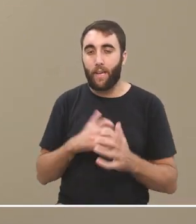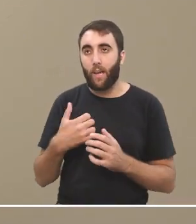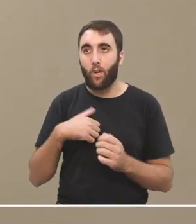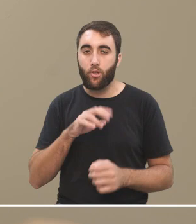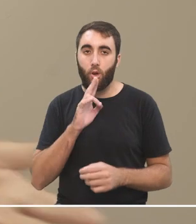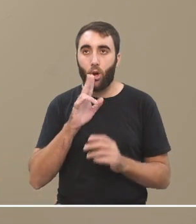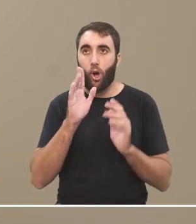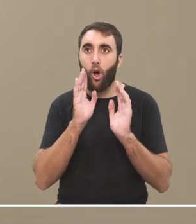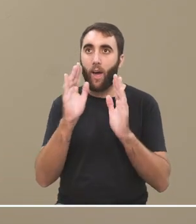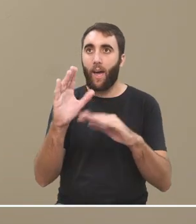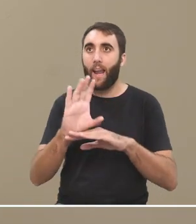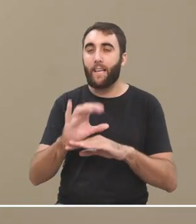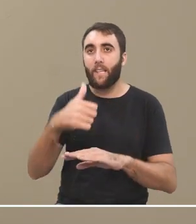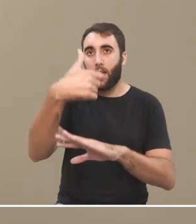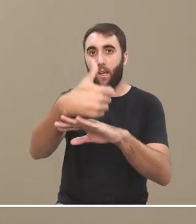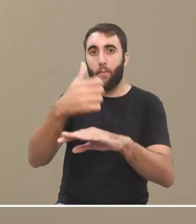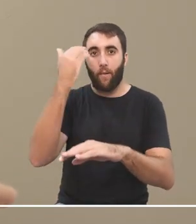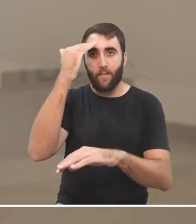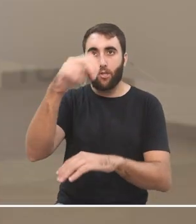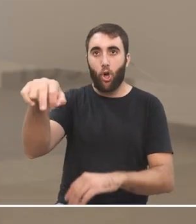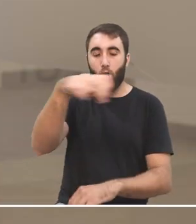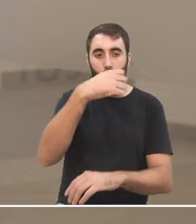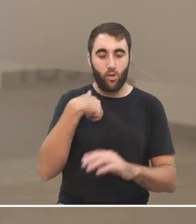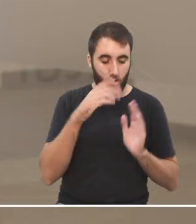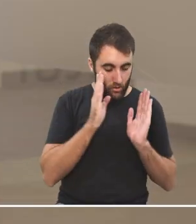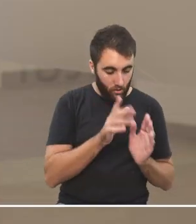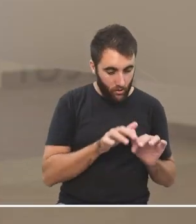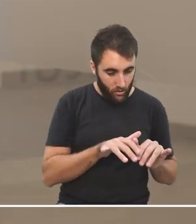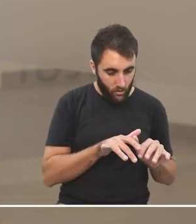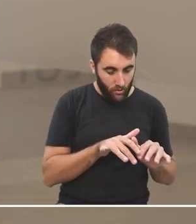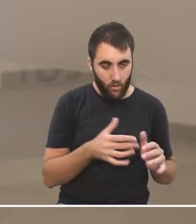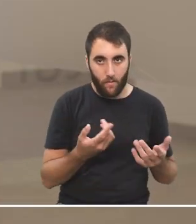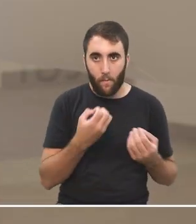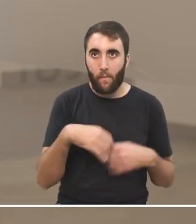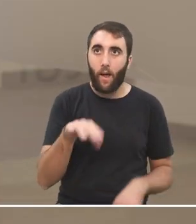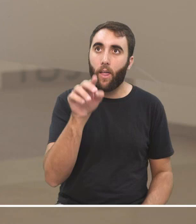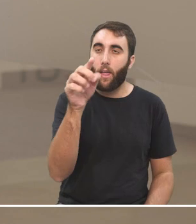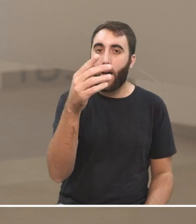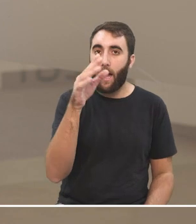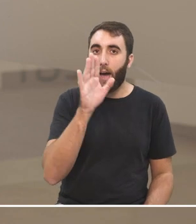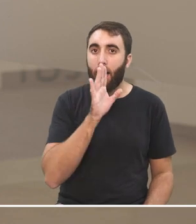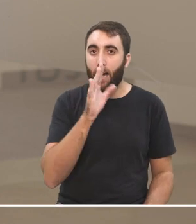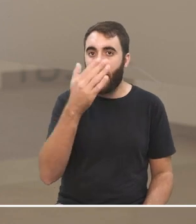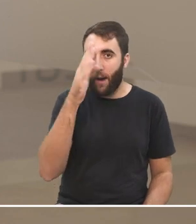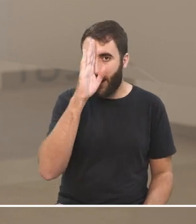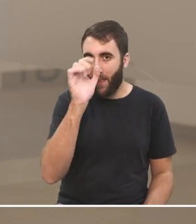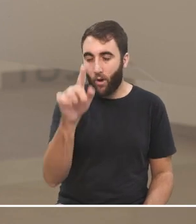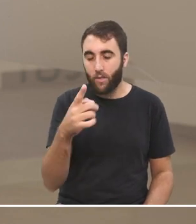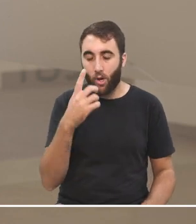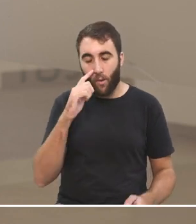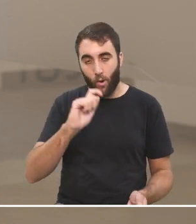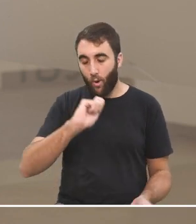porque están en internet. Entonces, es algo que pareciera un salto, no solo de intensificación, sino de cambio radical. O sea,